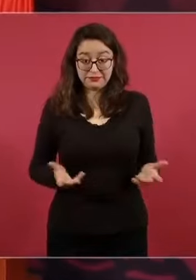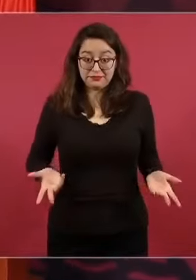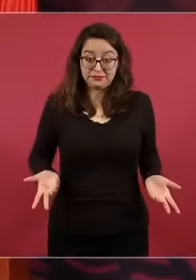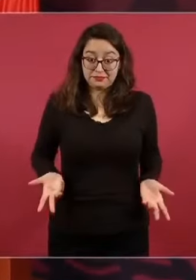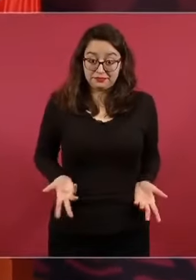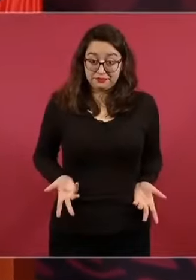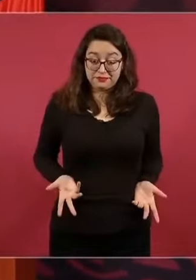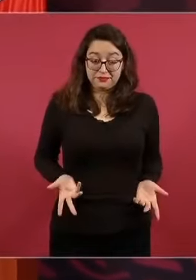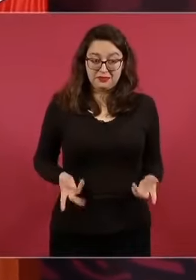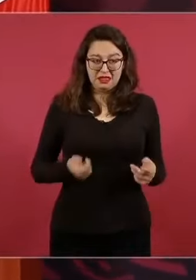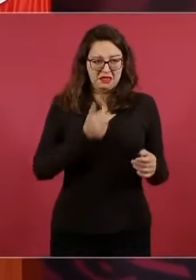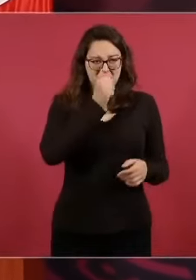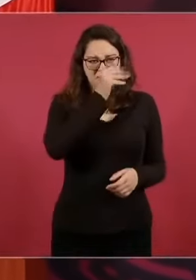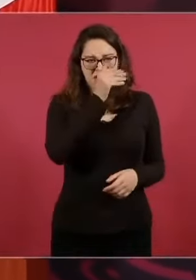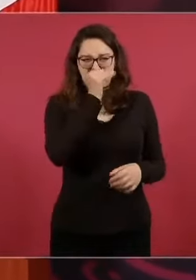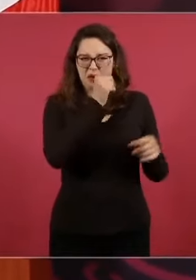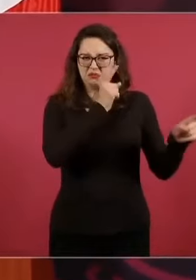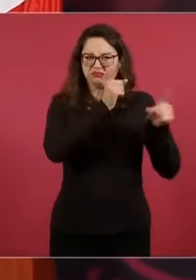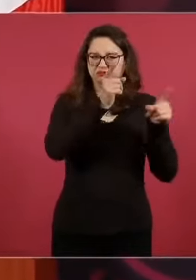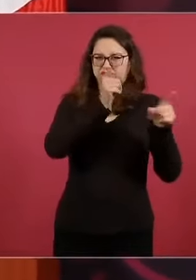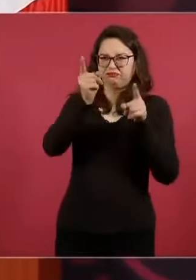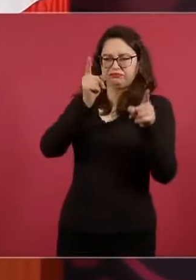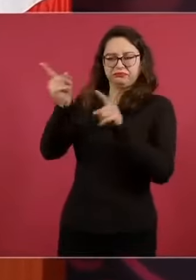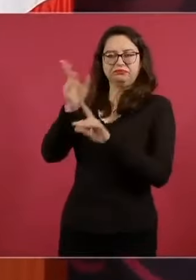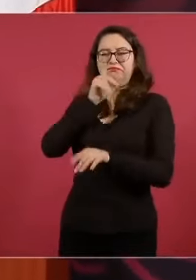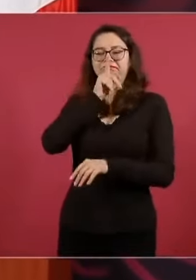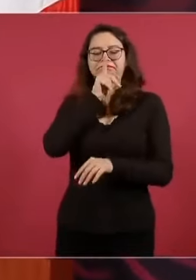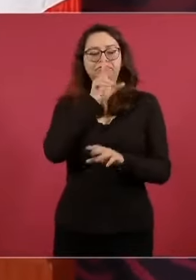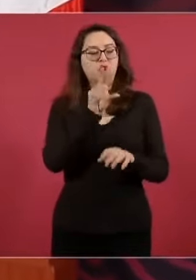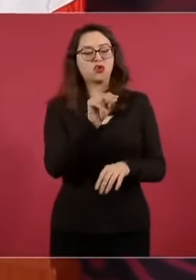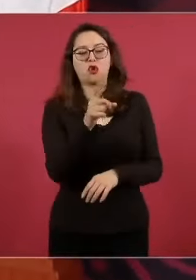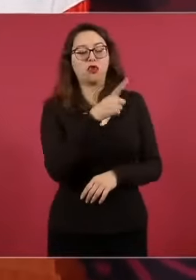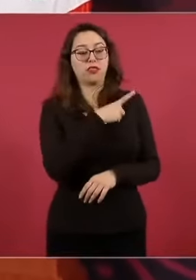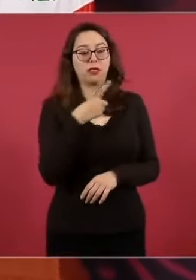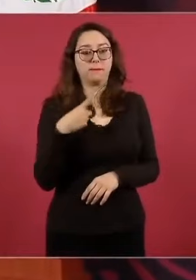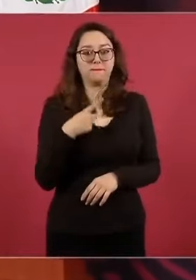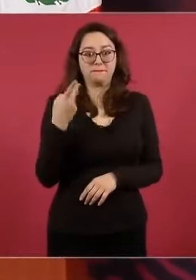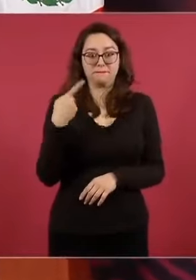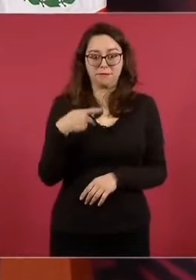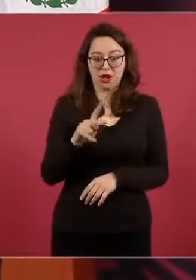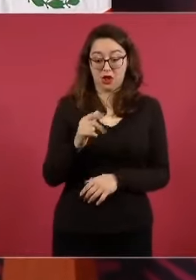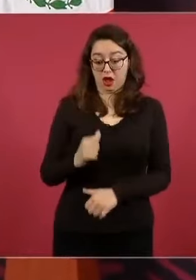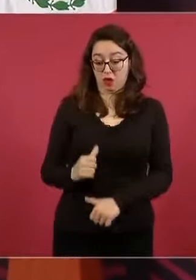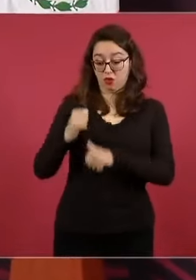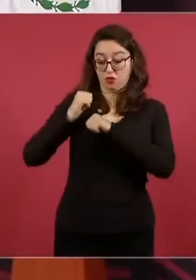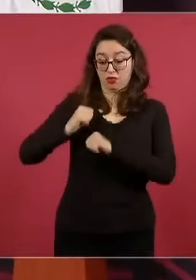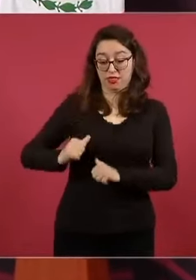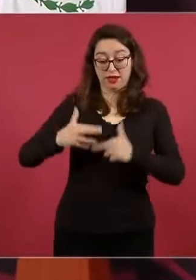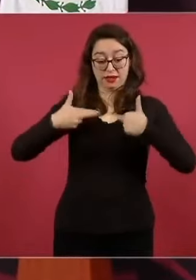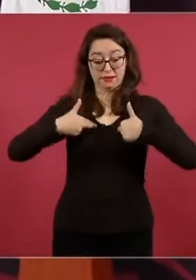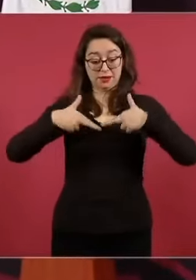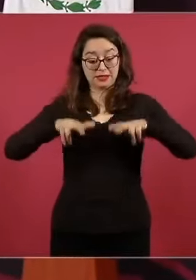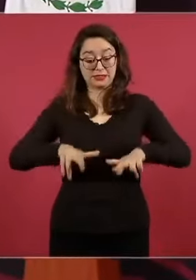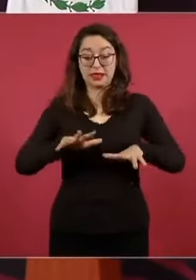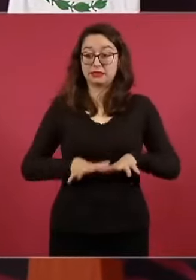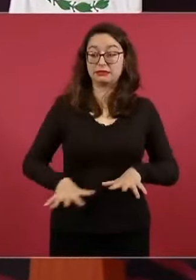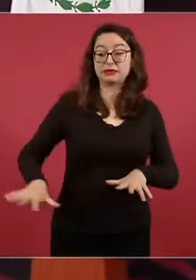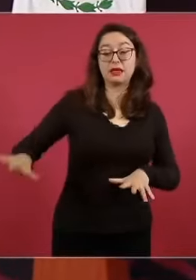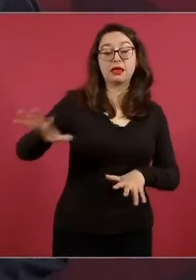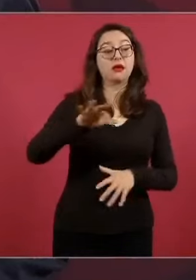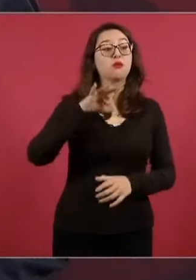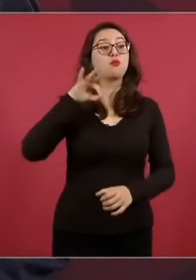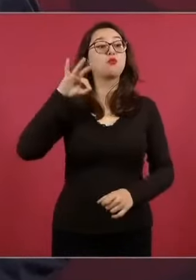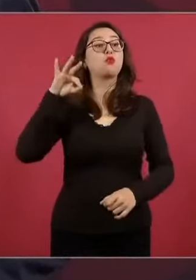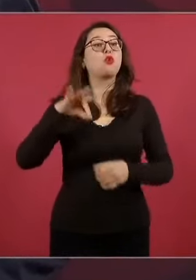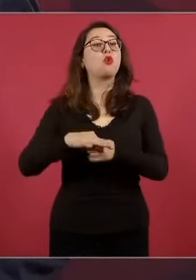yo creo que menos a una autoridad que llega de